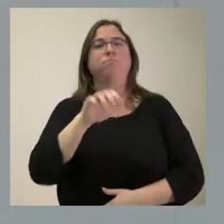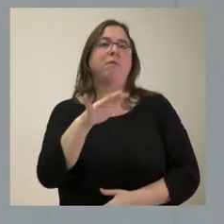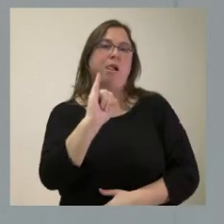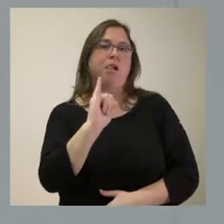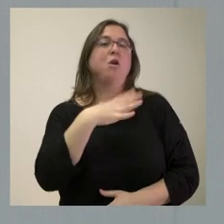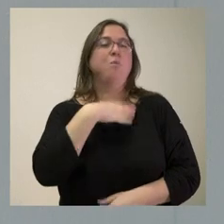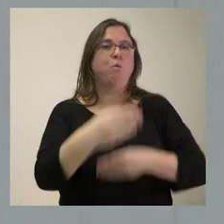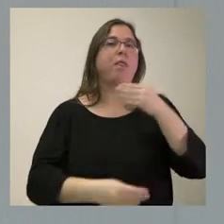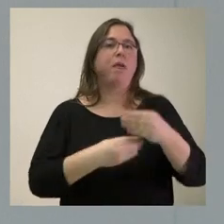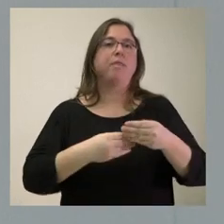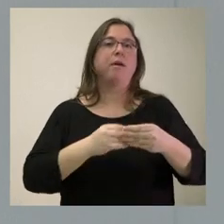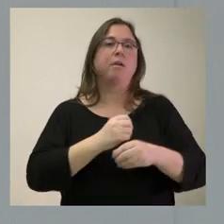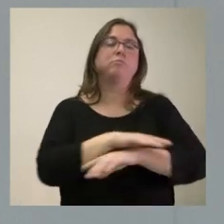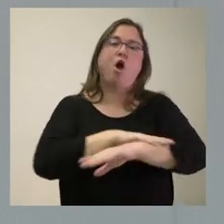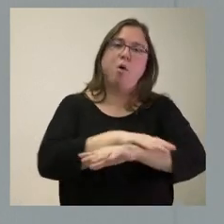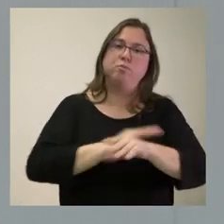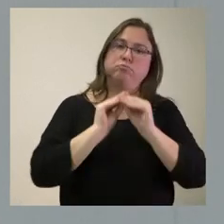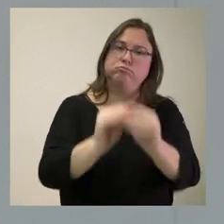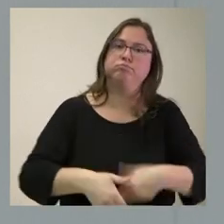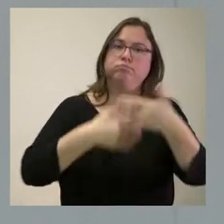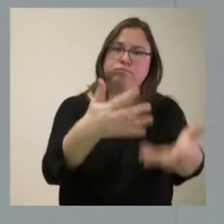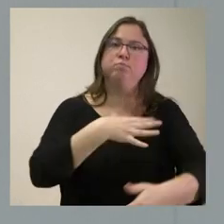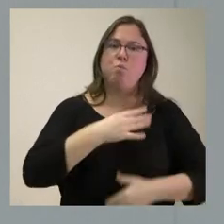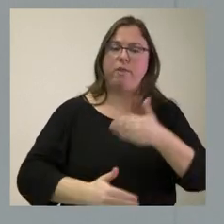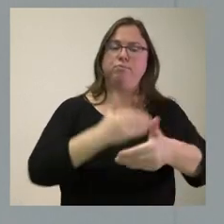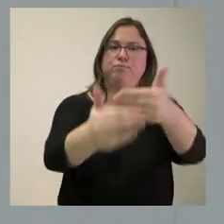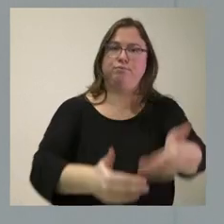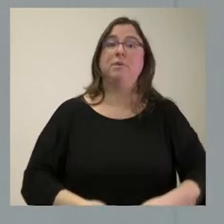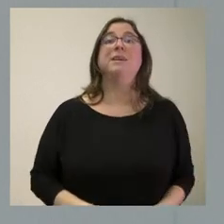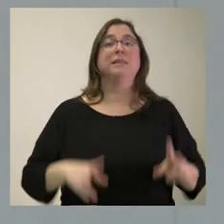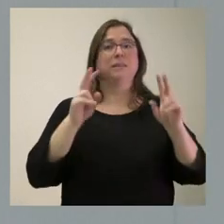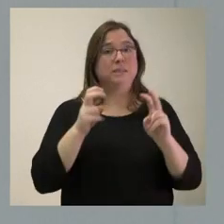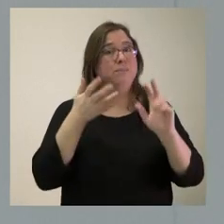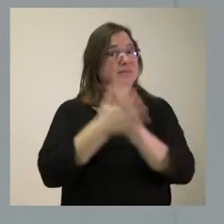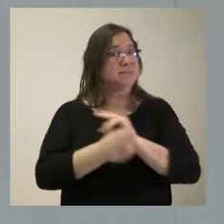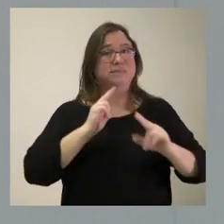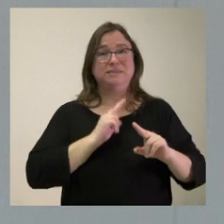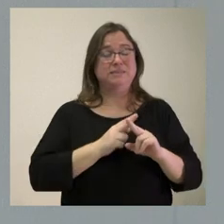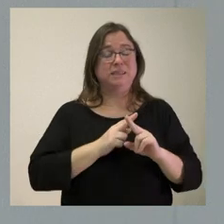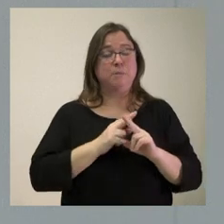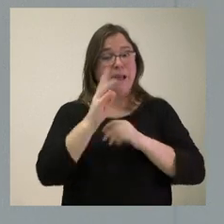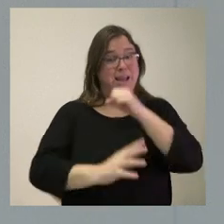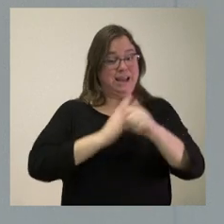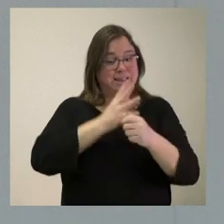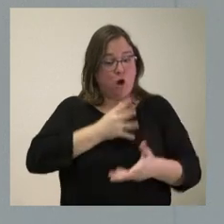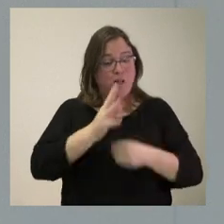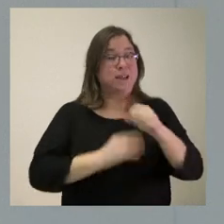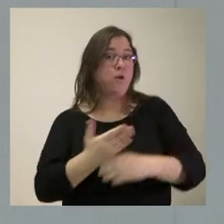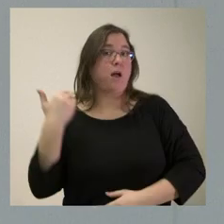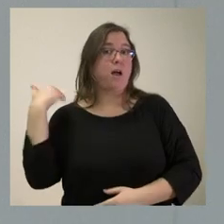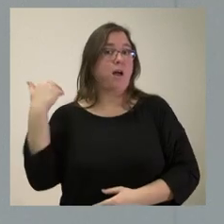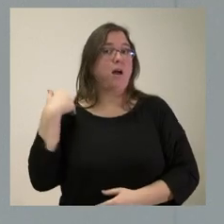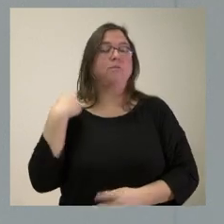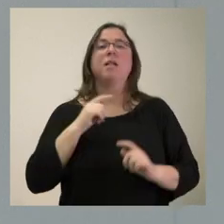llevar a cabo la acción del Gobierno y esta es una cuestión que modifica sustancialmente esta legislatura de la anterior. La